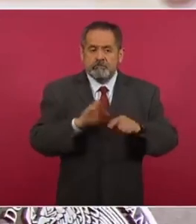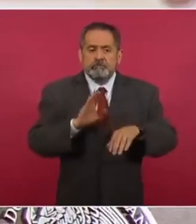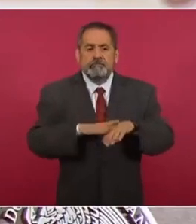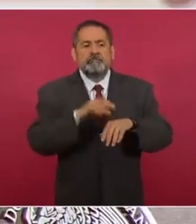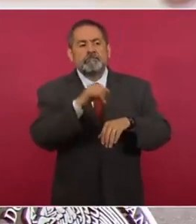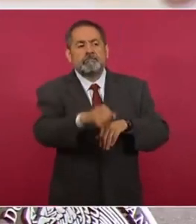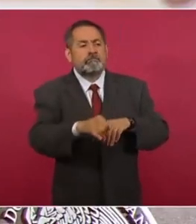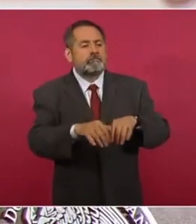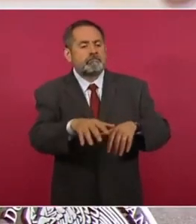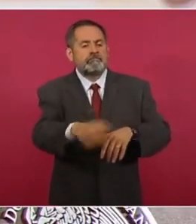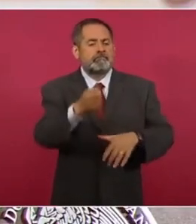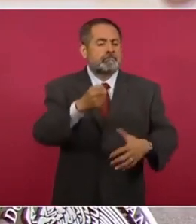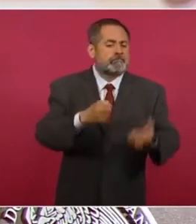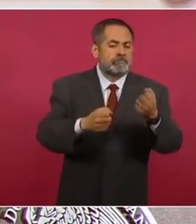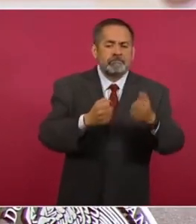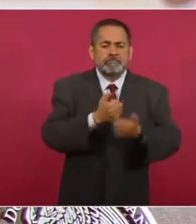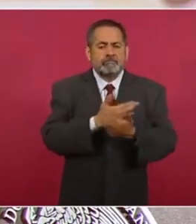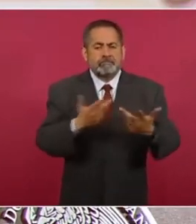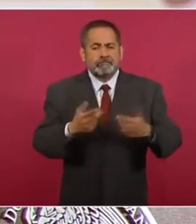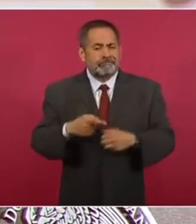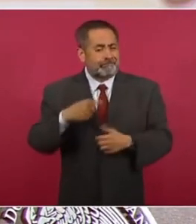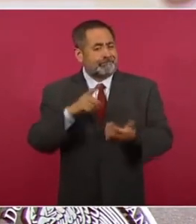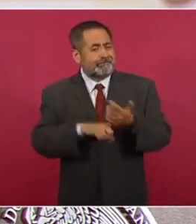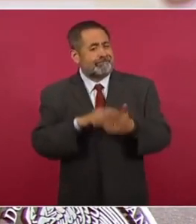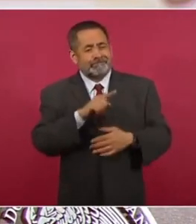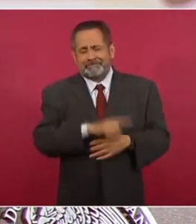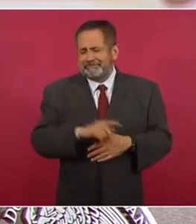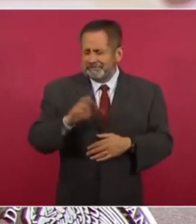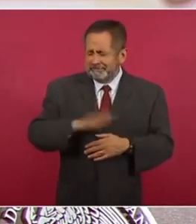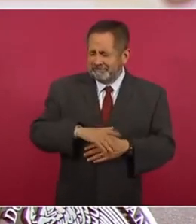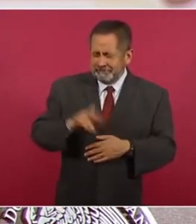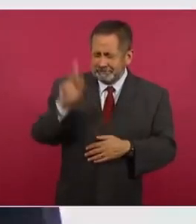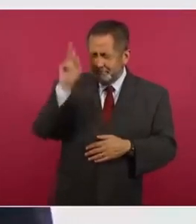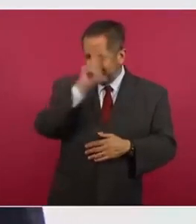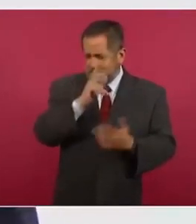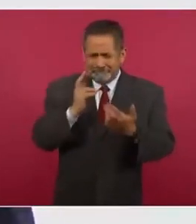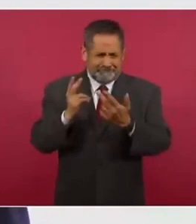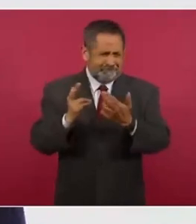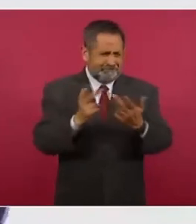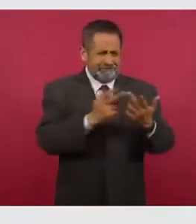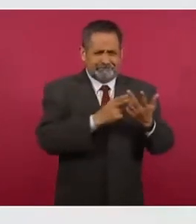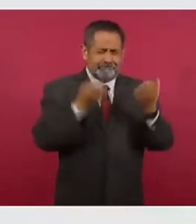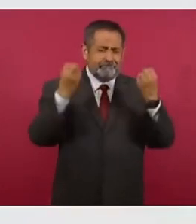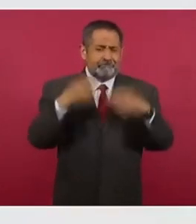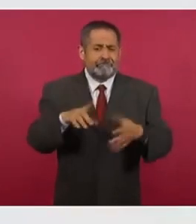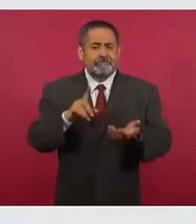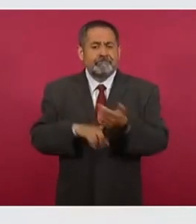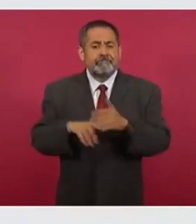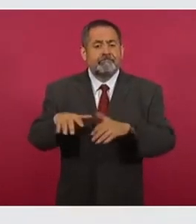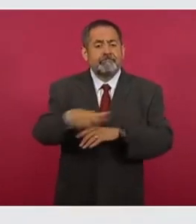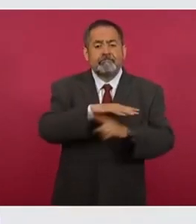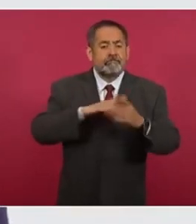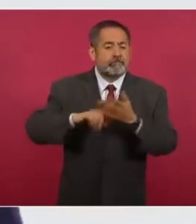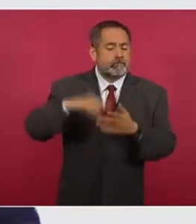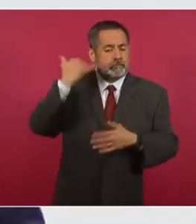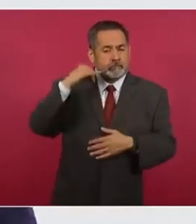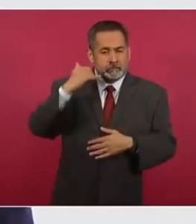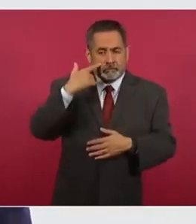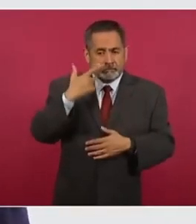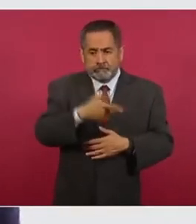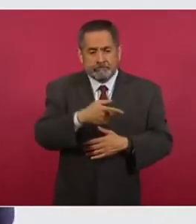de haber causado el mayor desastre ambiental en la política Yucatán.